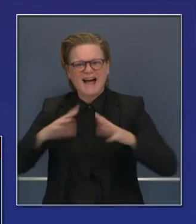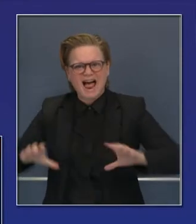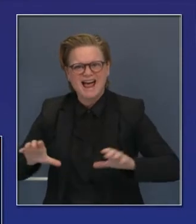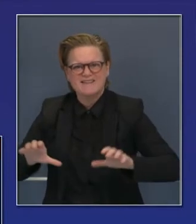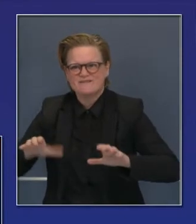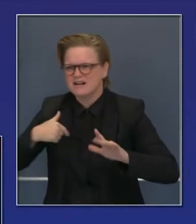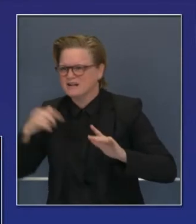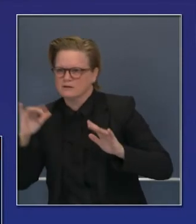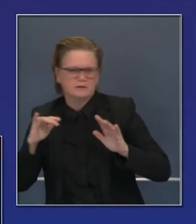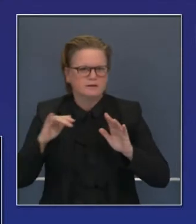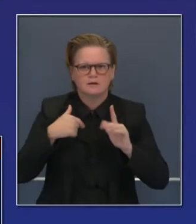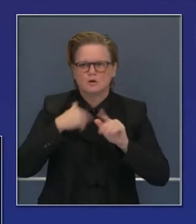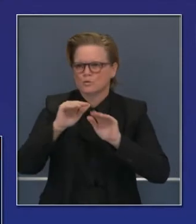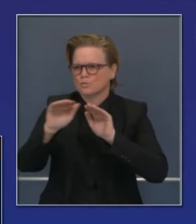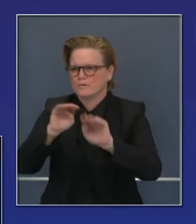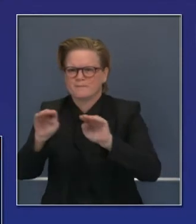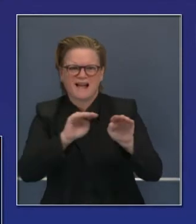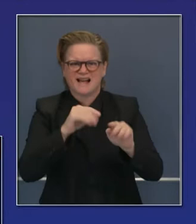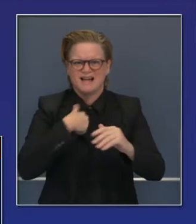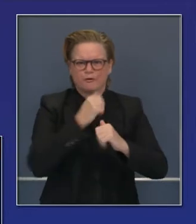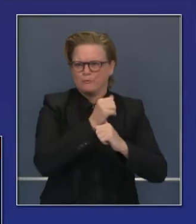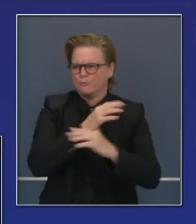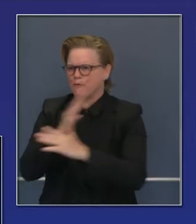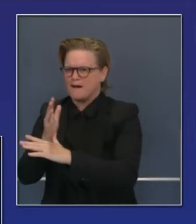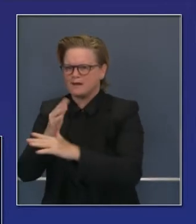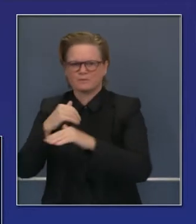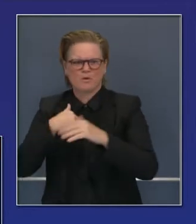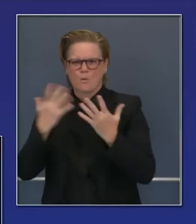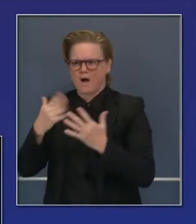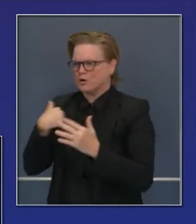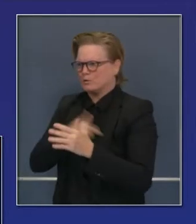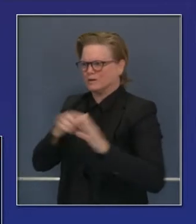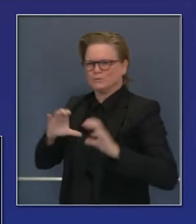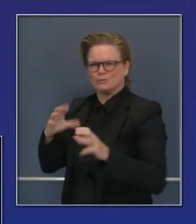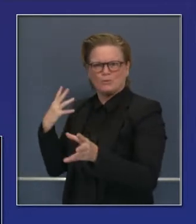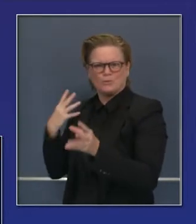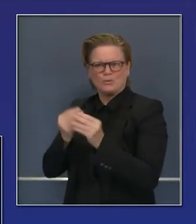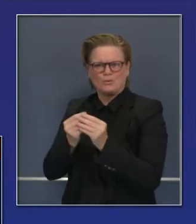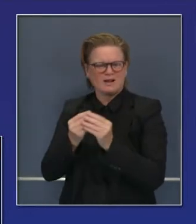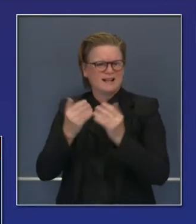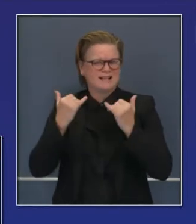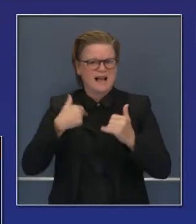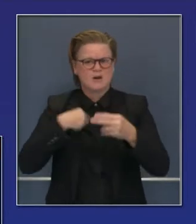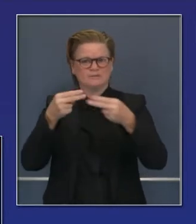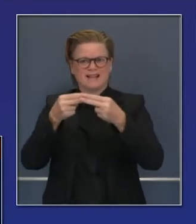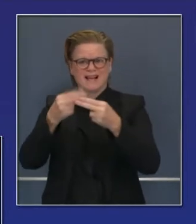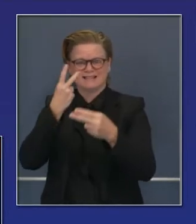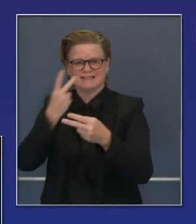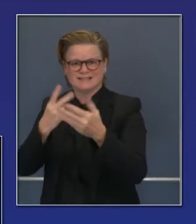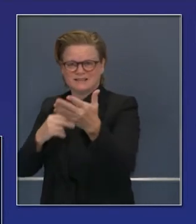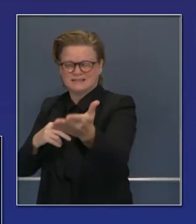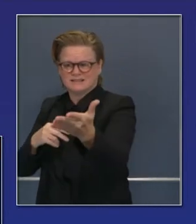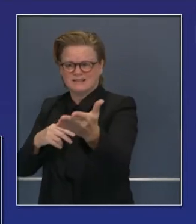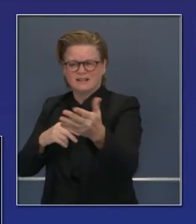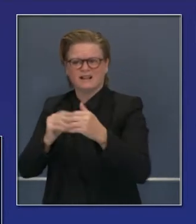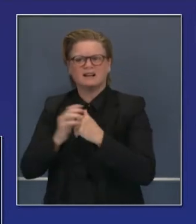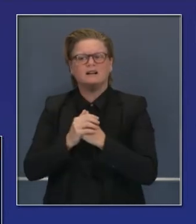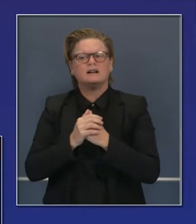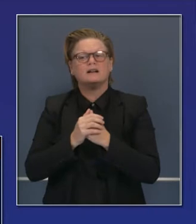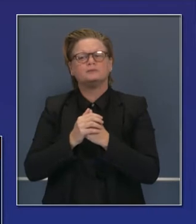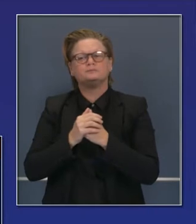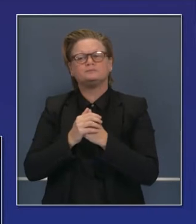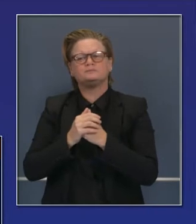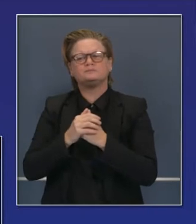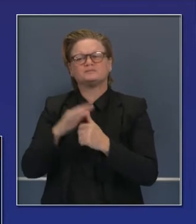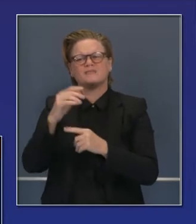Estamos activamente preparándonos. Pueden ver en esta transparencia, hemos hablado mucho de las 11